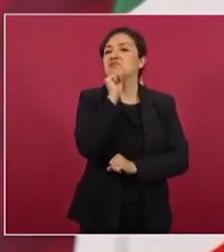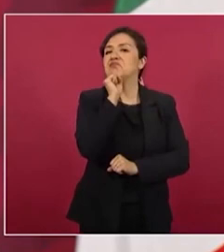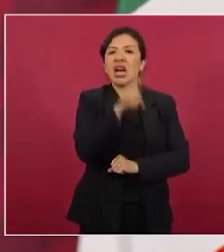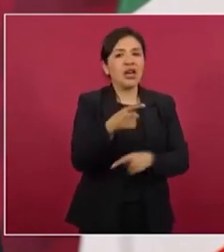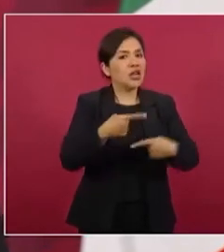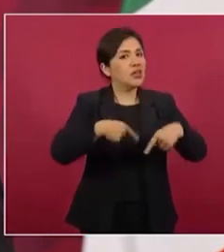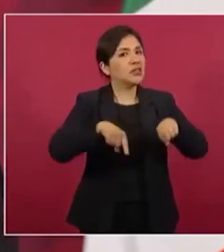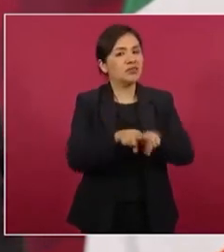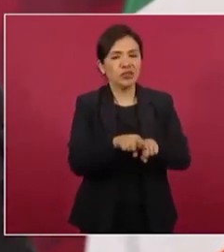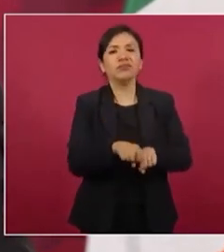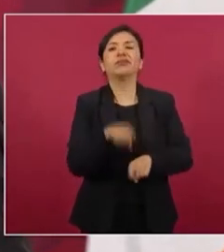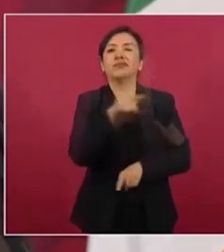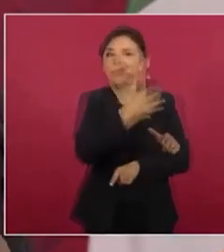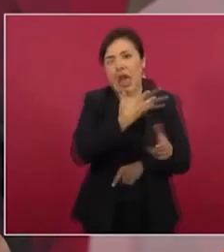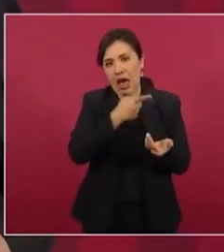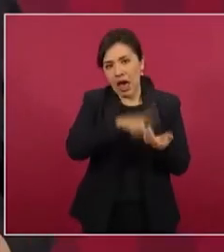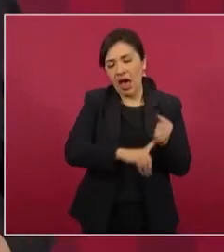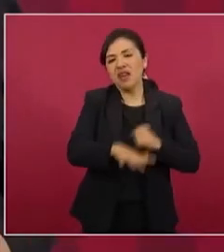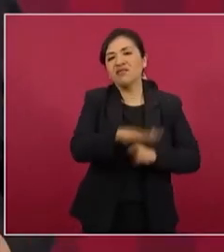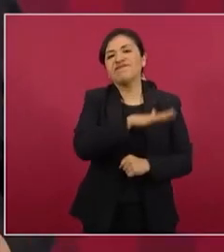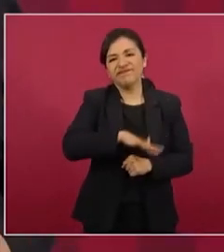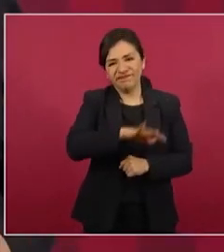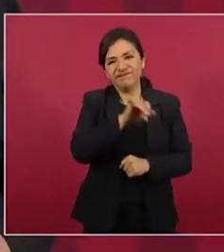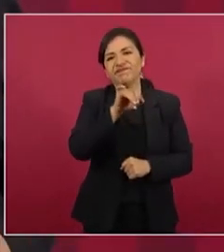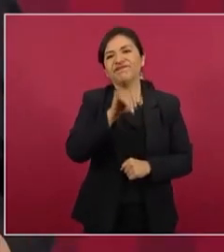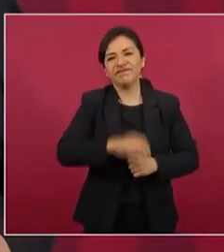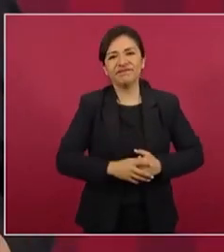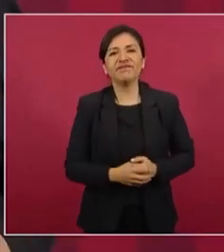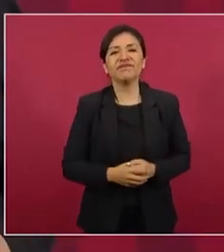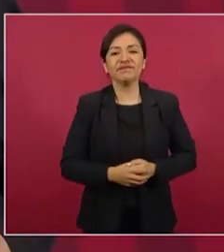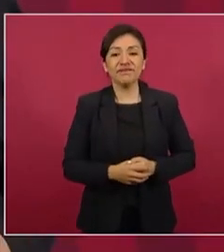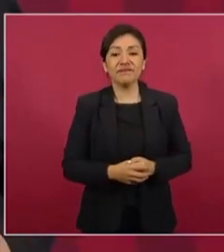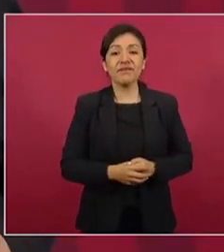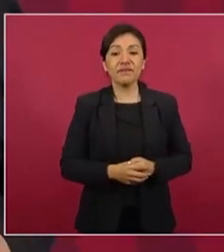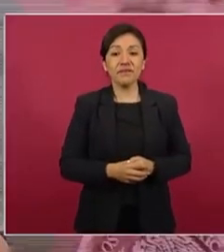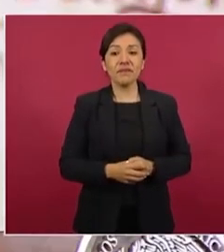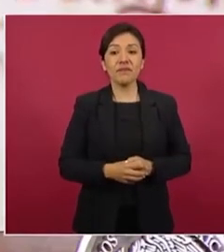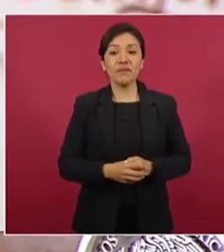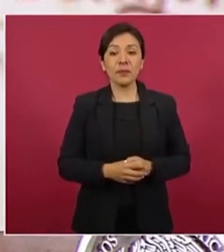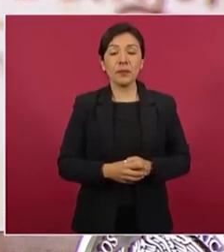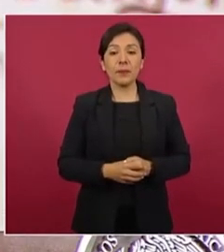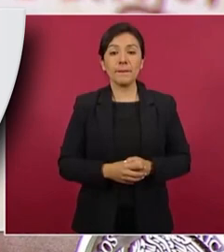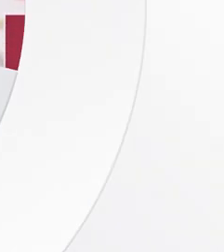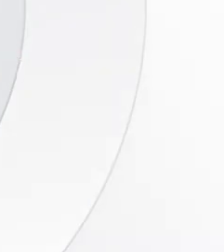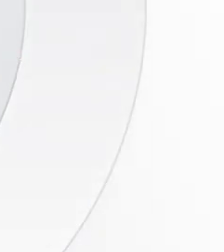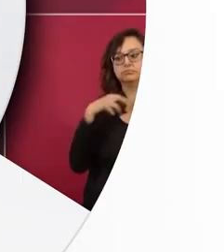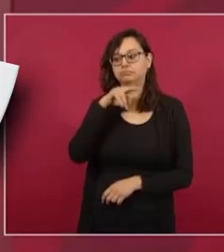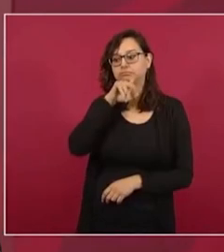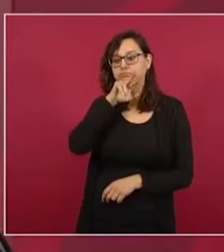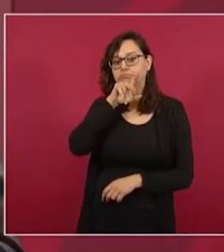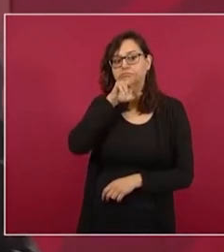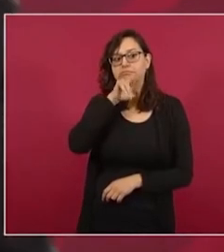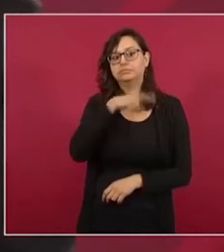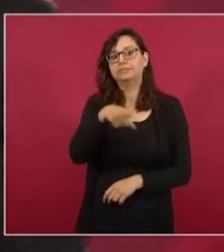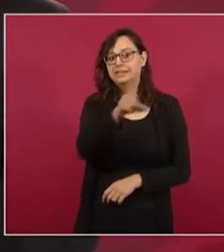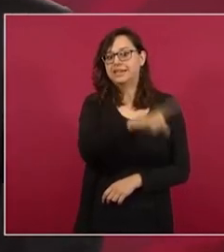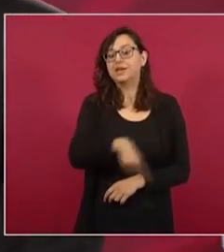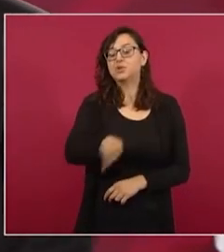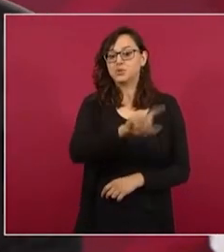ahí andan haciendo haciendo lobby que quieren